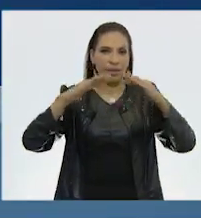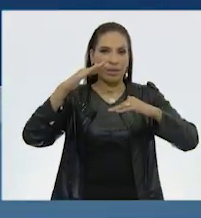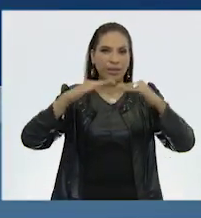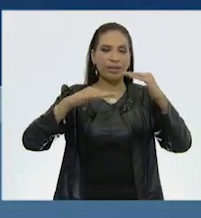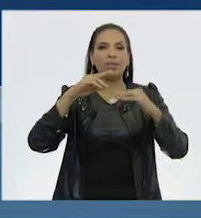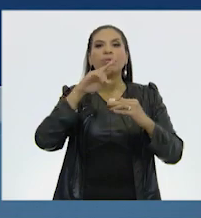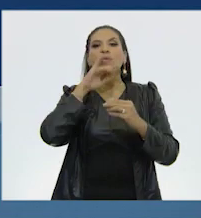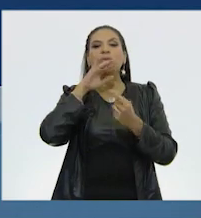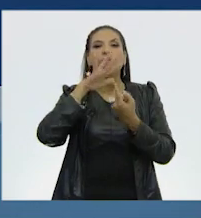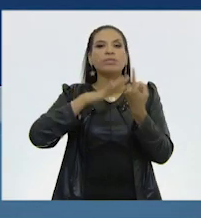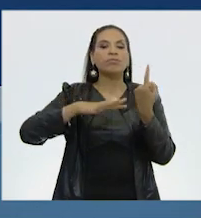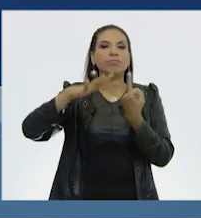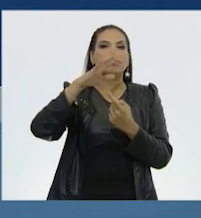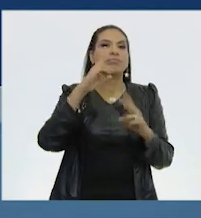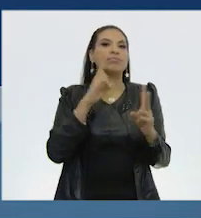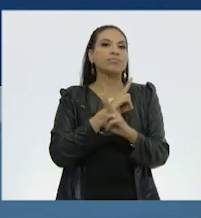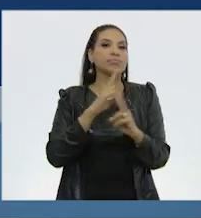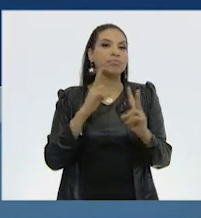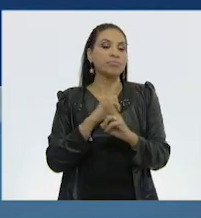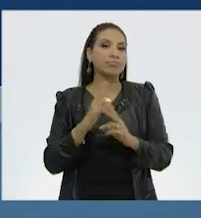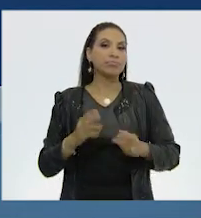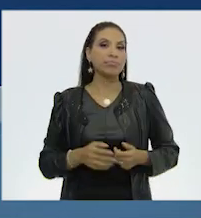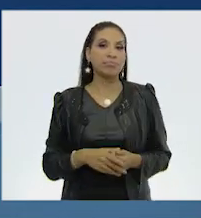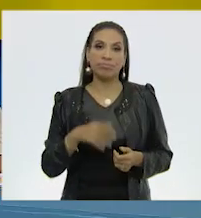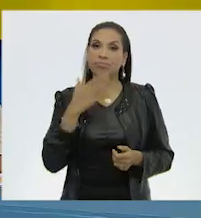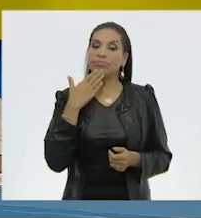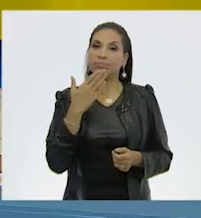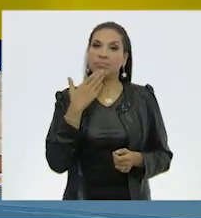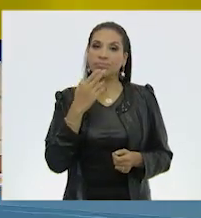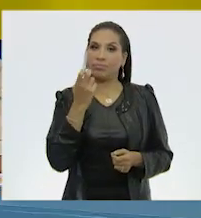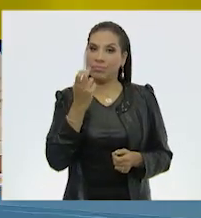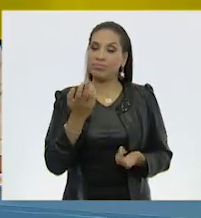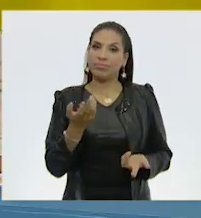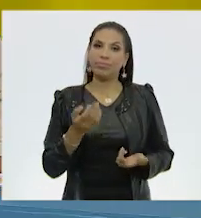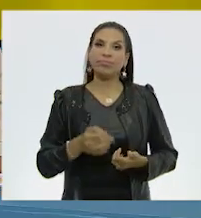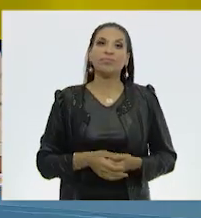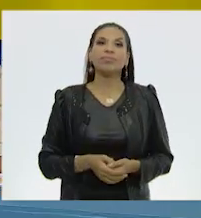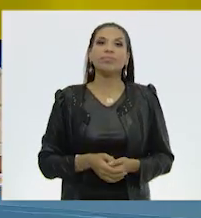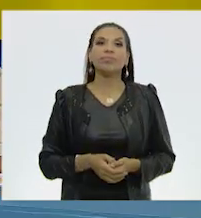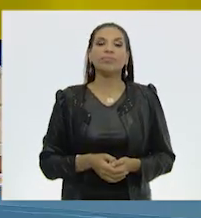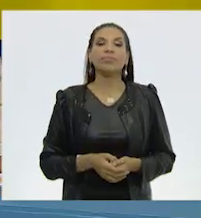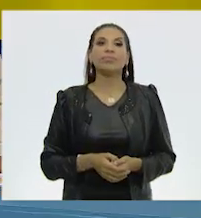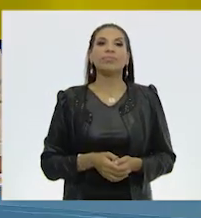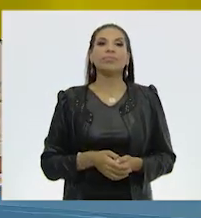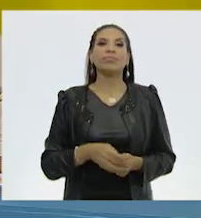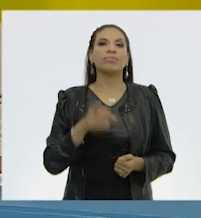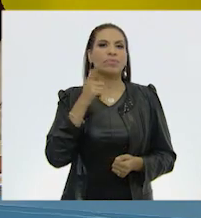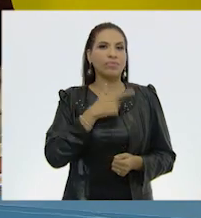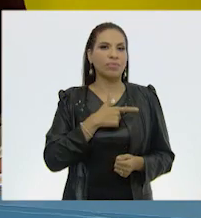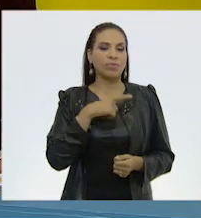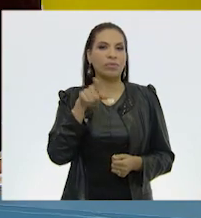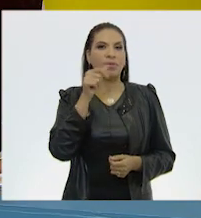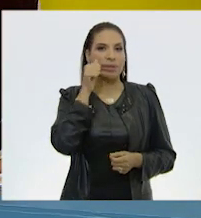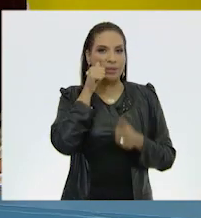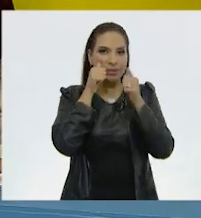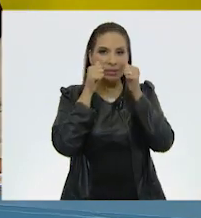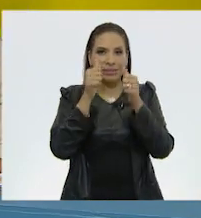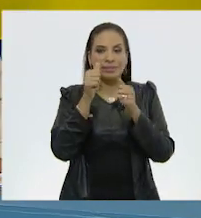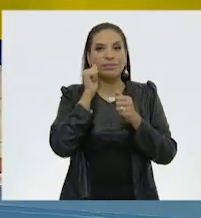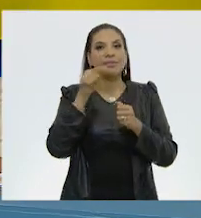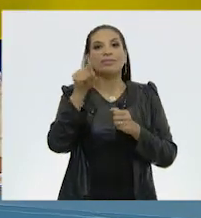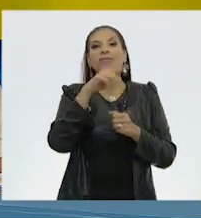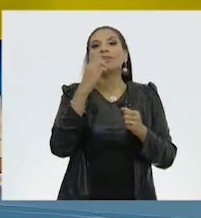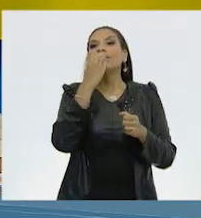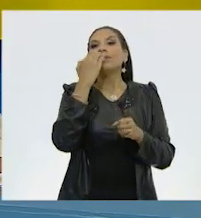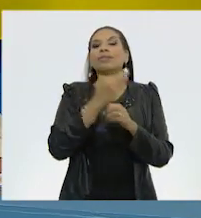contaminantes en el aire. ¡Qué bien, Tom! ¡Qué bien! Me encanta porque estamos atentos siempre y ustedes,